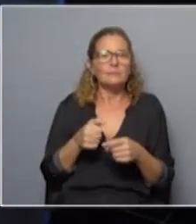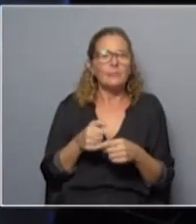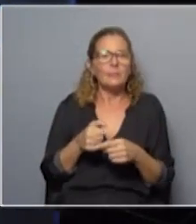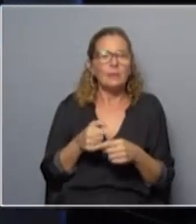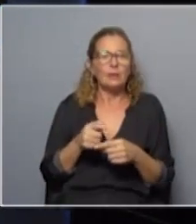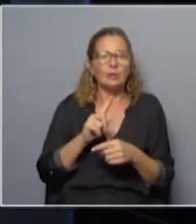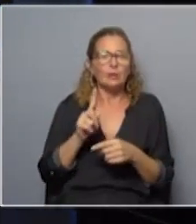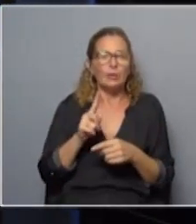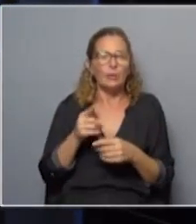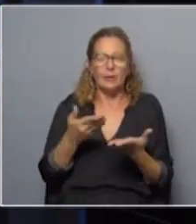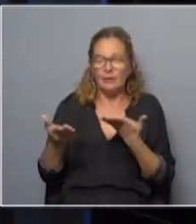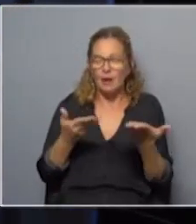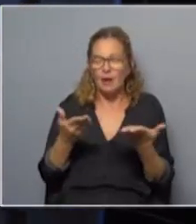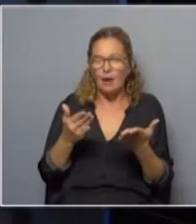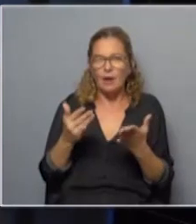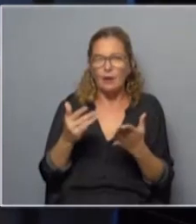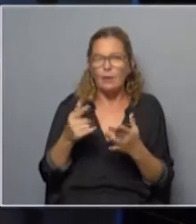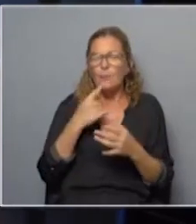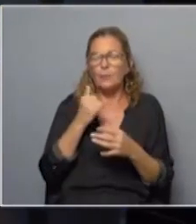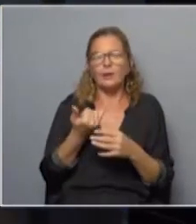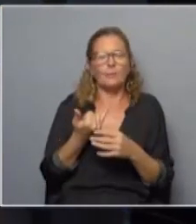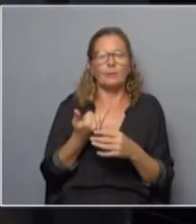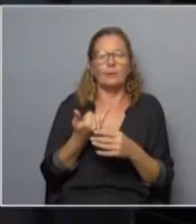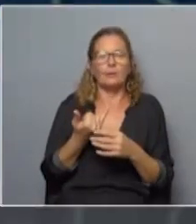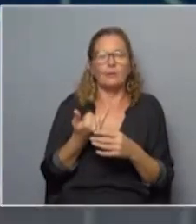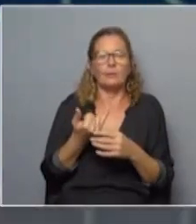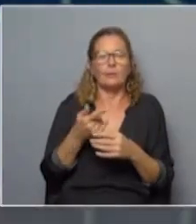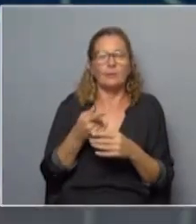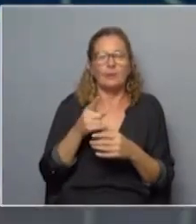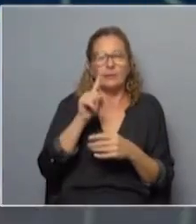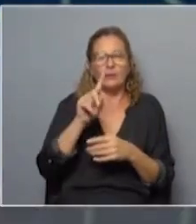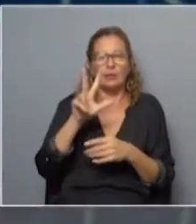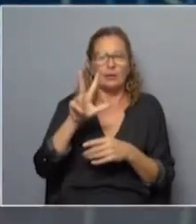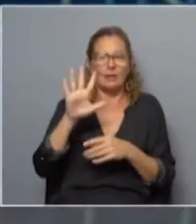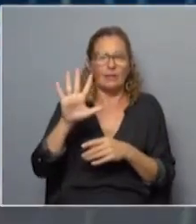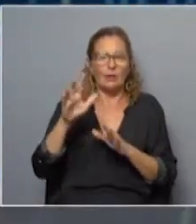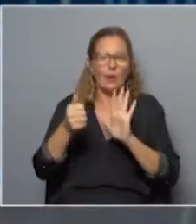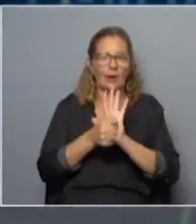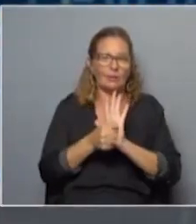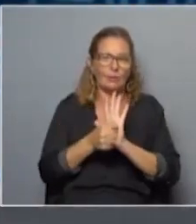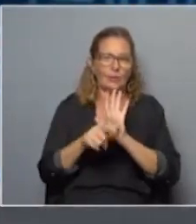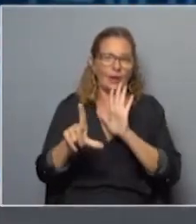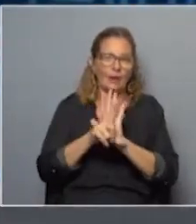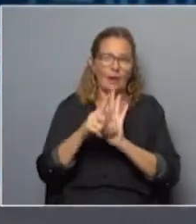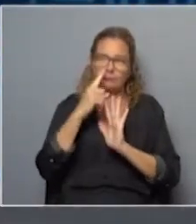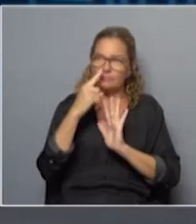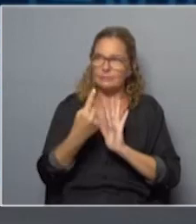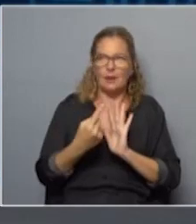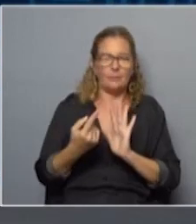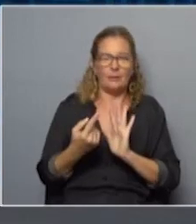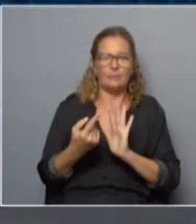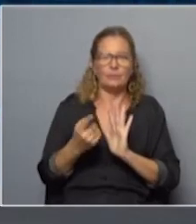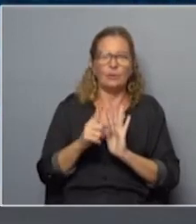no debiera estar en juego, por ejemplo, a propósito de 135 artículos impugnados de una ley de urgente consideración,